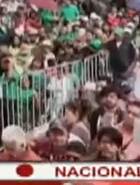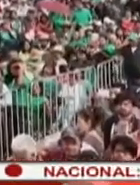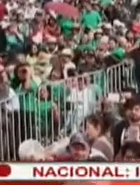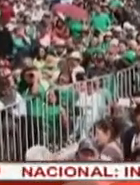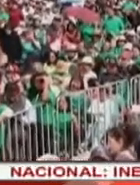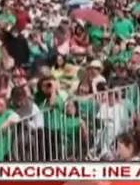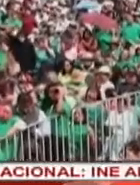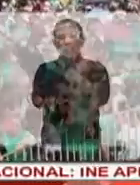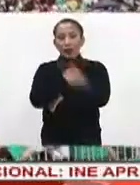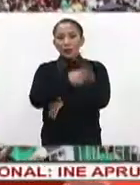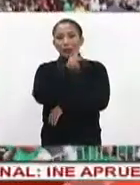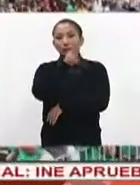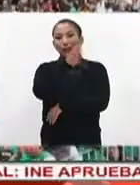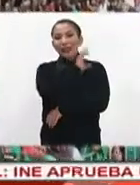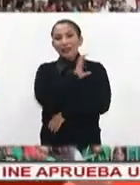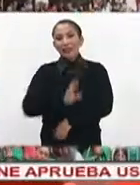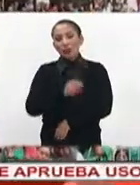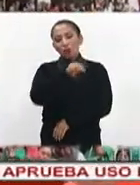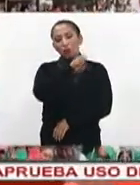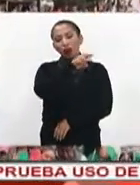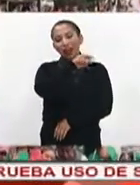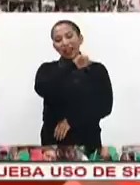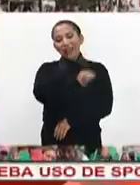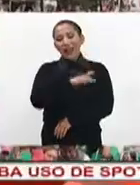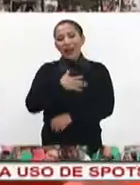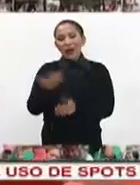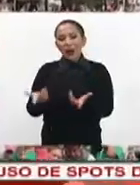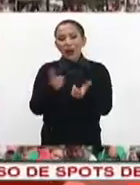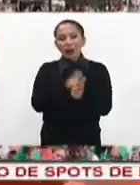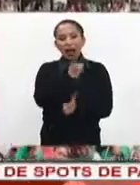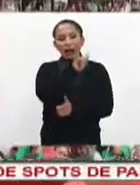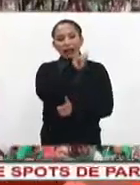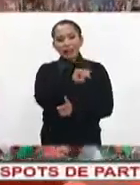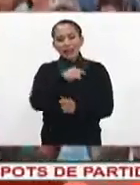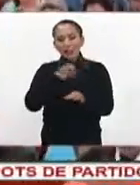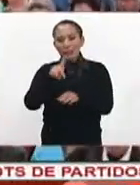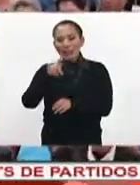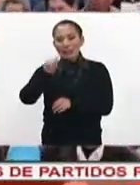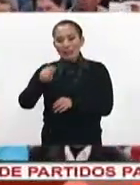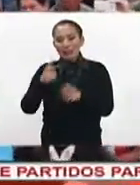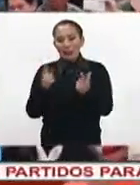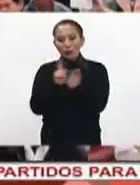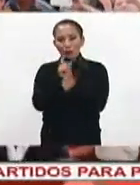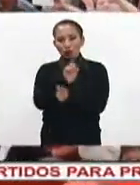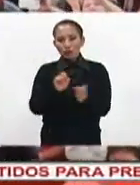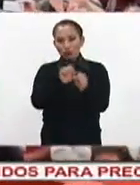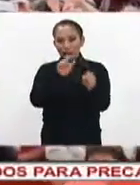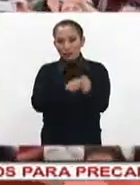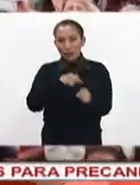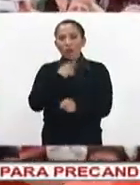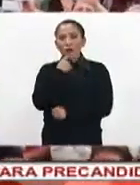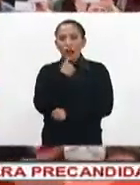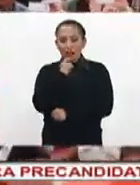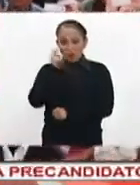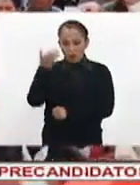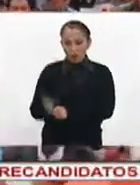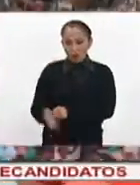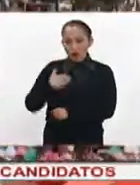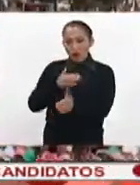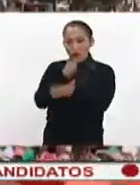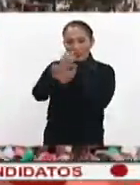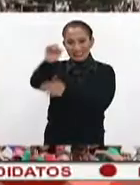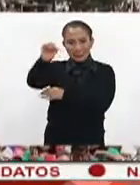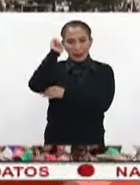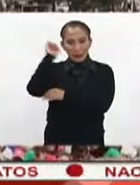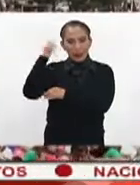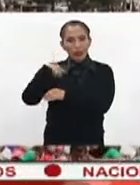En tanto, el precandidato por Morena, en alianza con los partidos del trabajo y encuentro social, Andrés Manuel López Obrador, acudió el